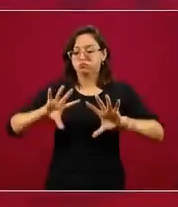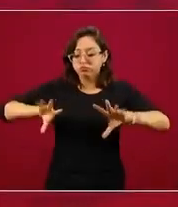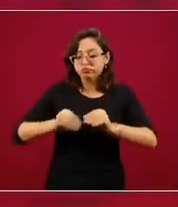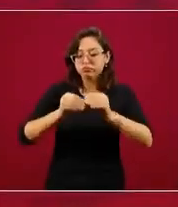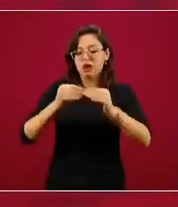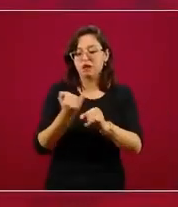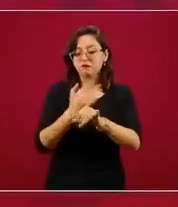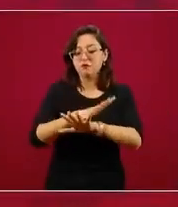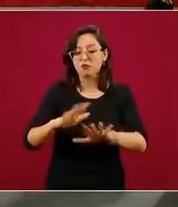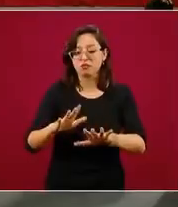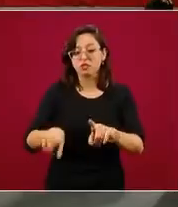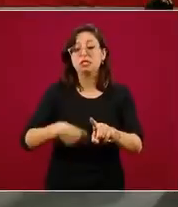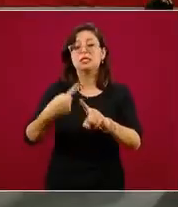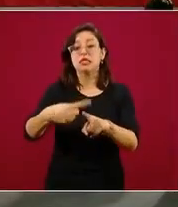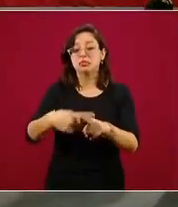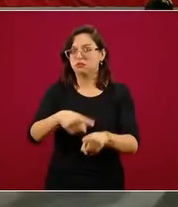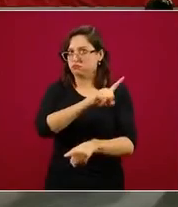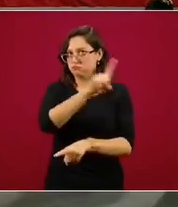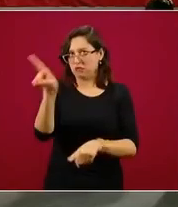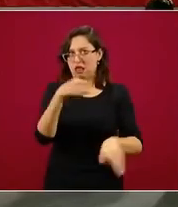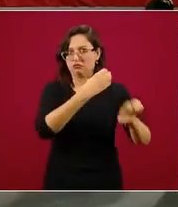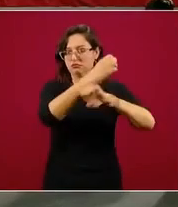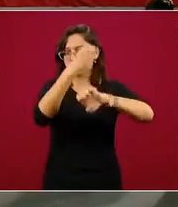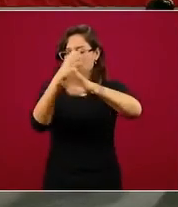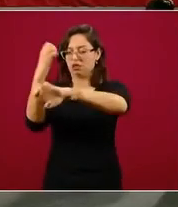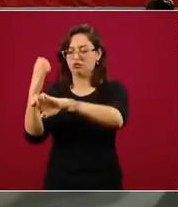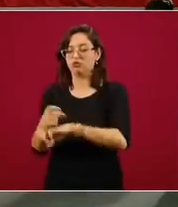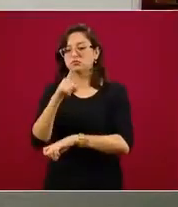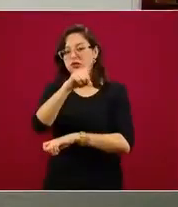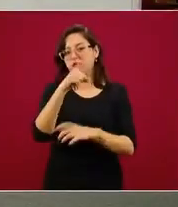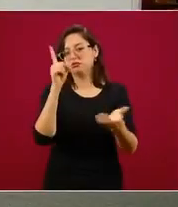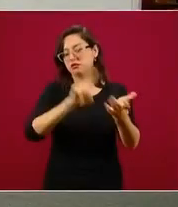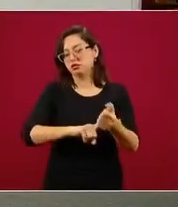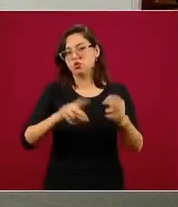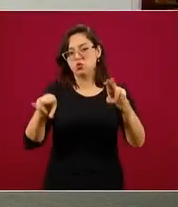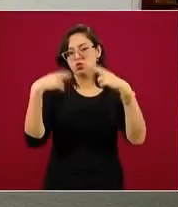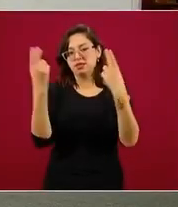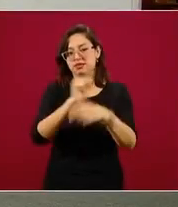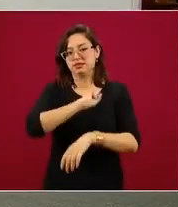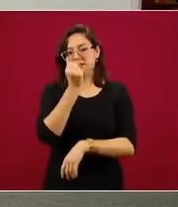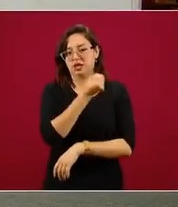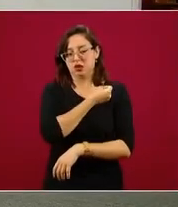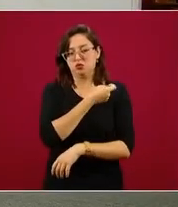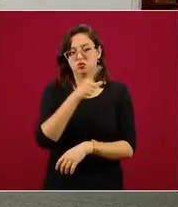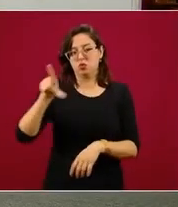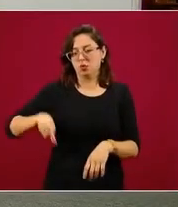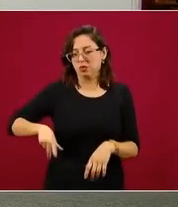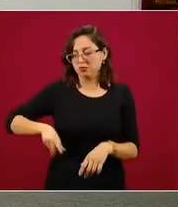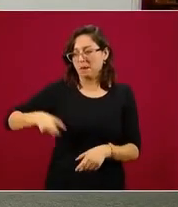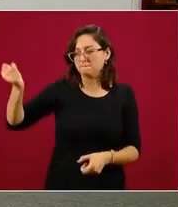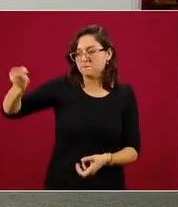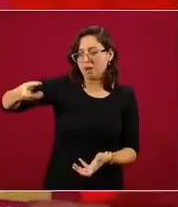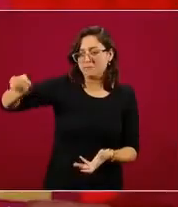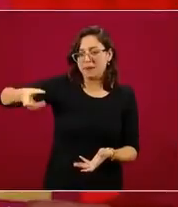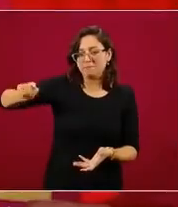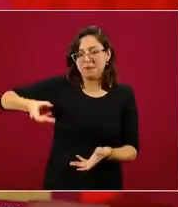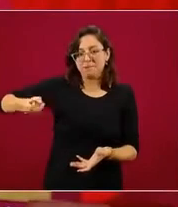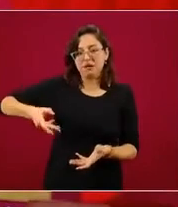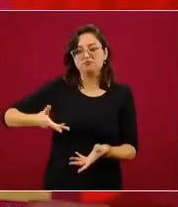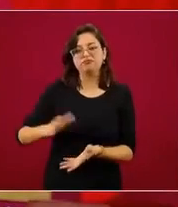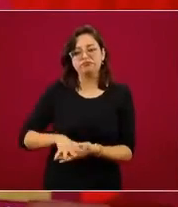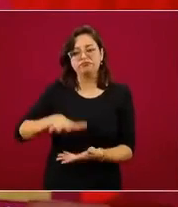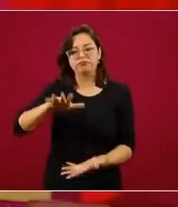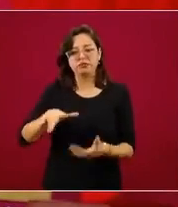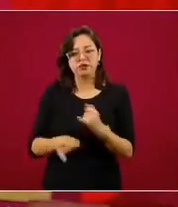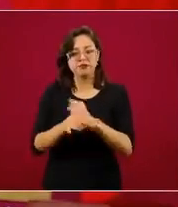este sistema viene de las entidades federativas, viene de las unidades de salud y se alimenta por parte de los gobiernos estatales a través de su